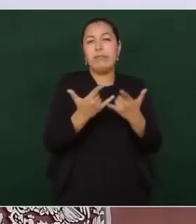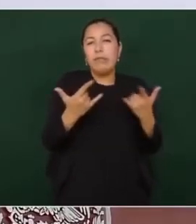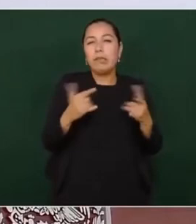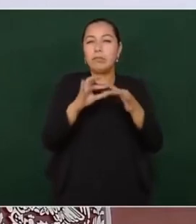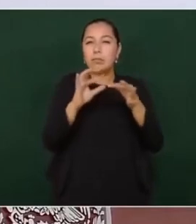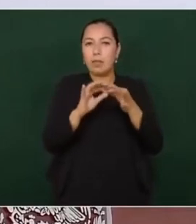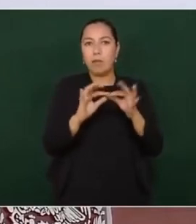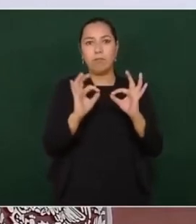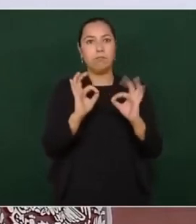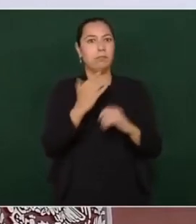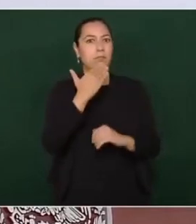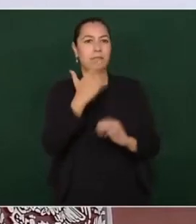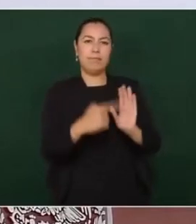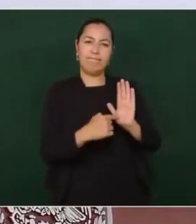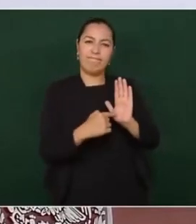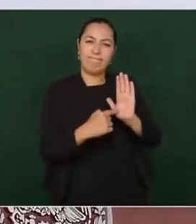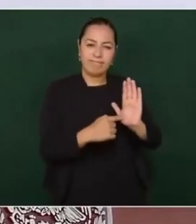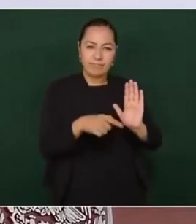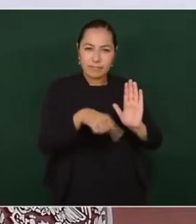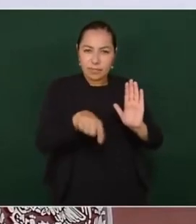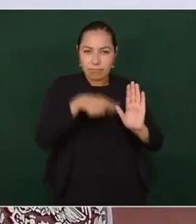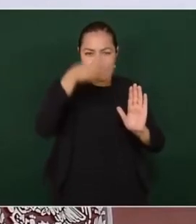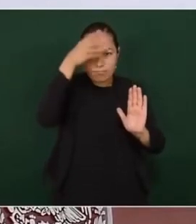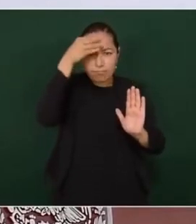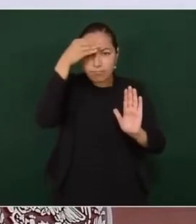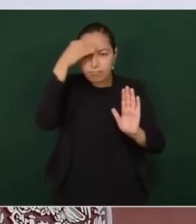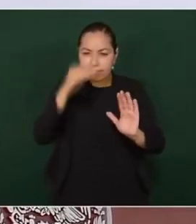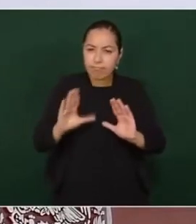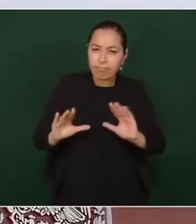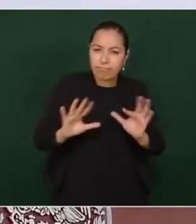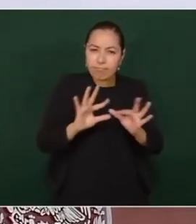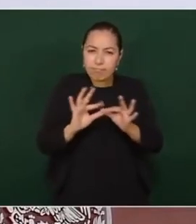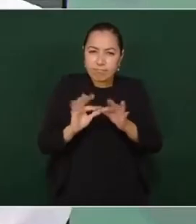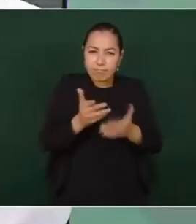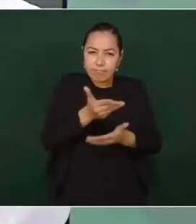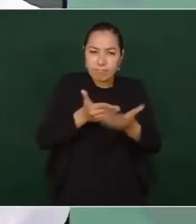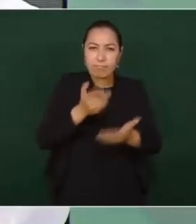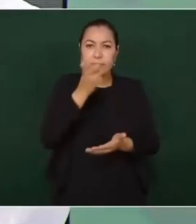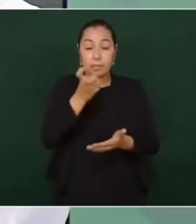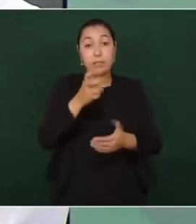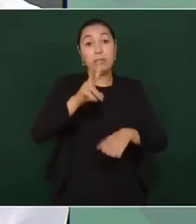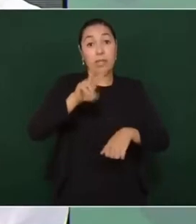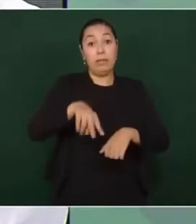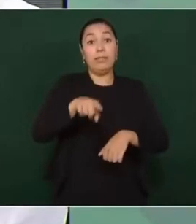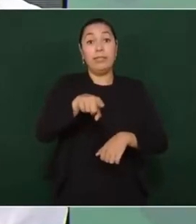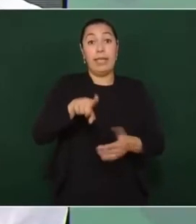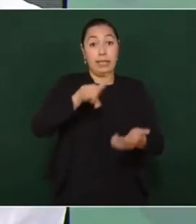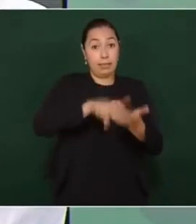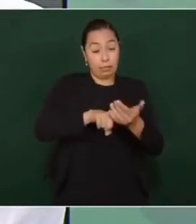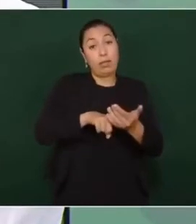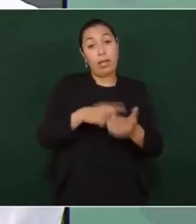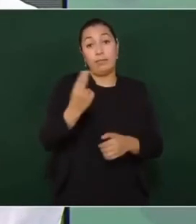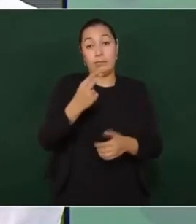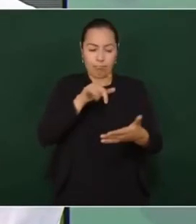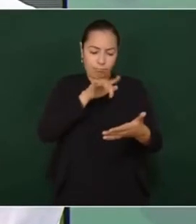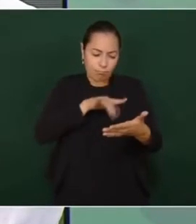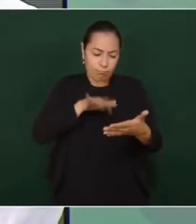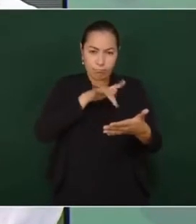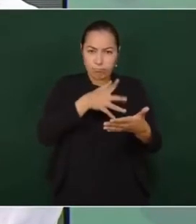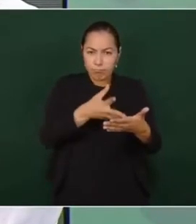labor intelectual la lectura es importante que